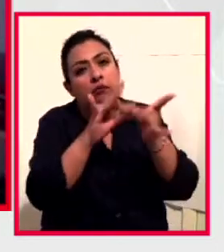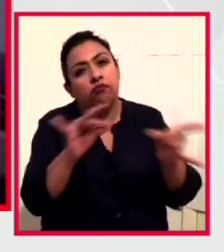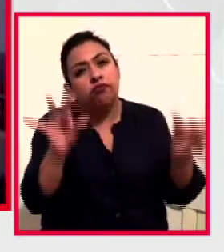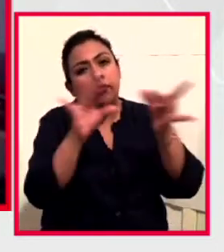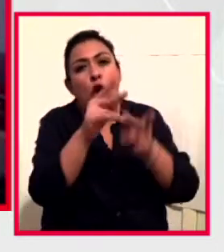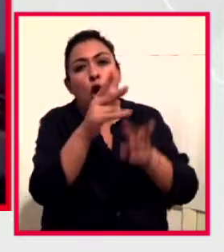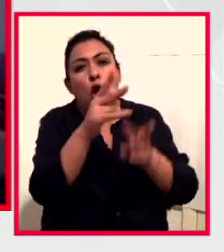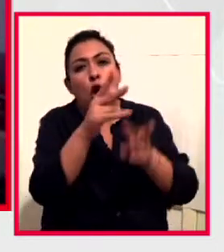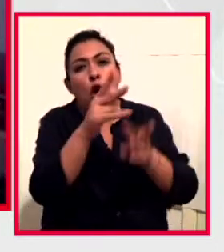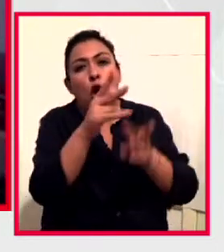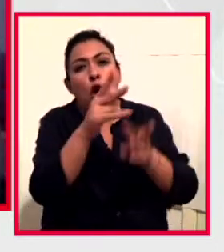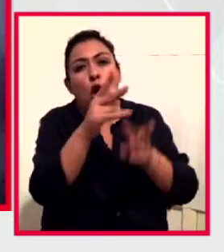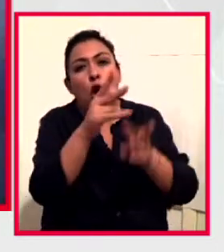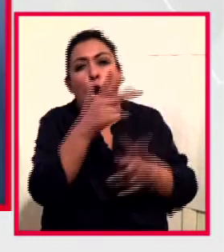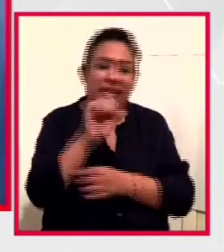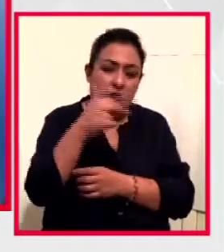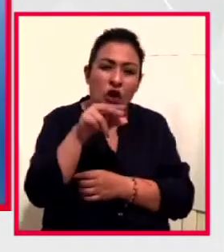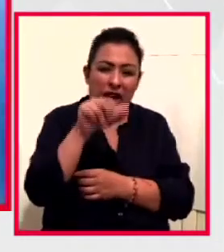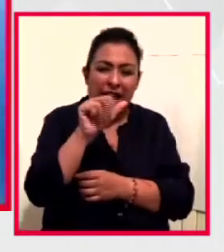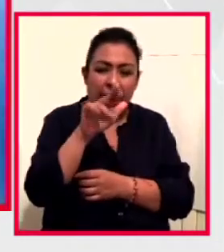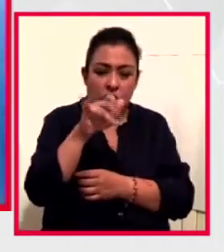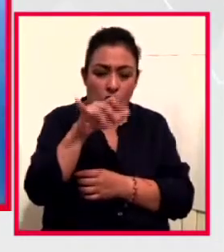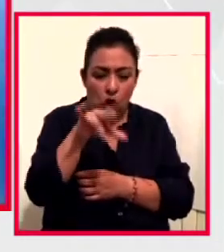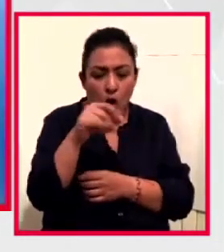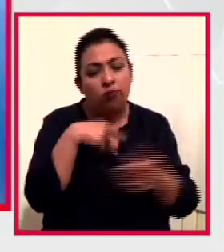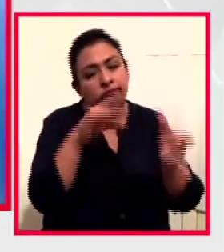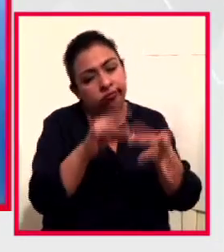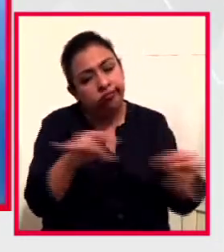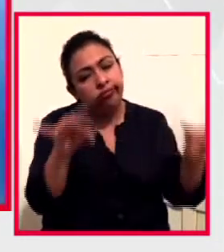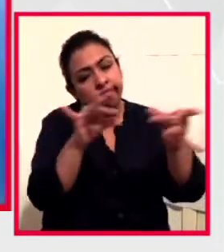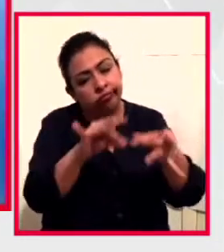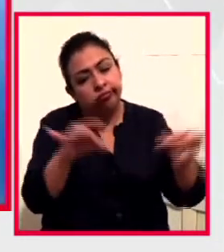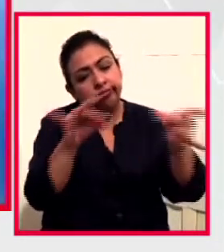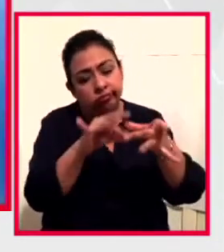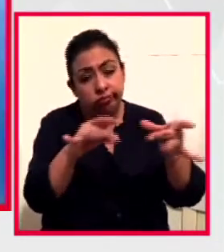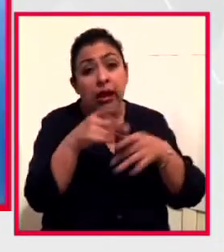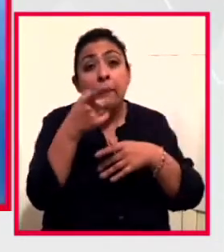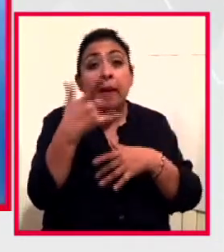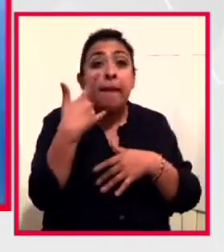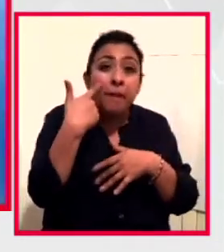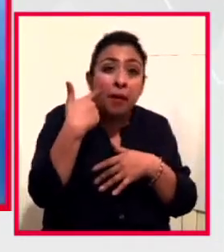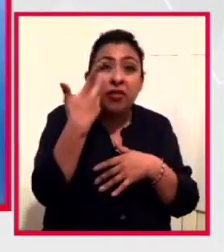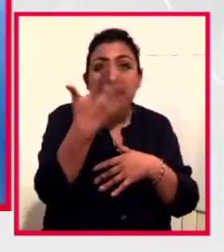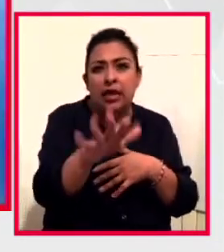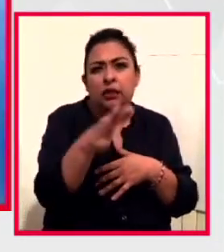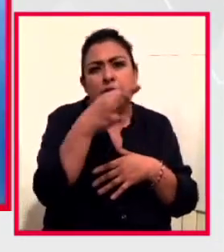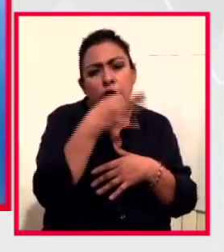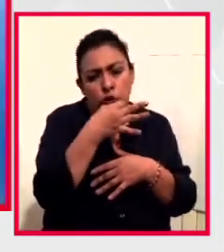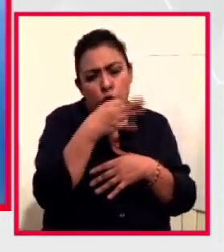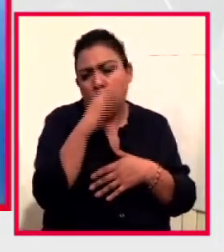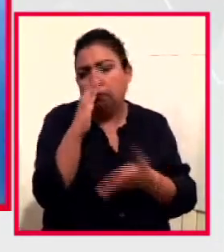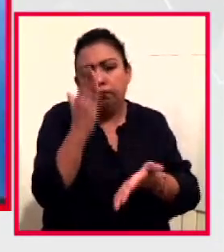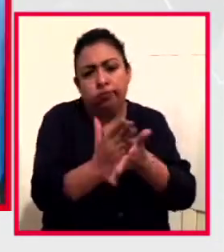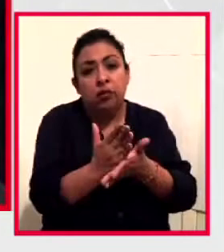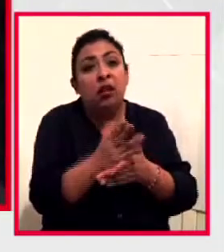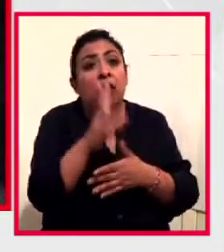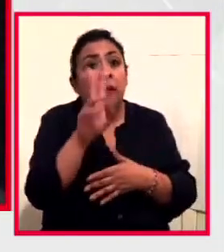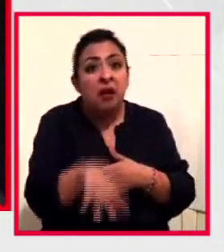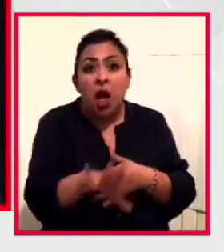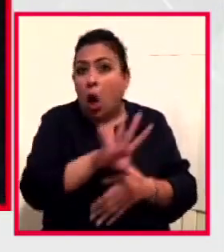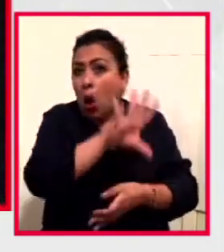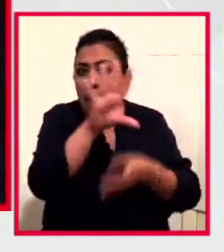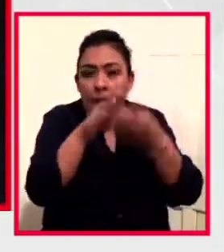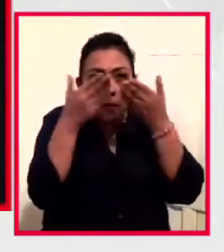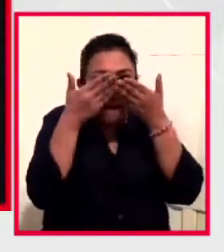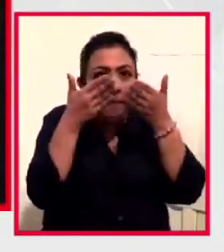Sergio, el encargado de este proyecto. Entonces tenemos este recorrido 10 minutos y entonces nos da toda una idea de